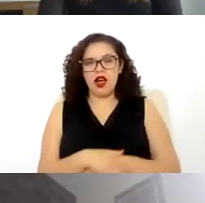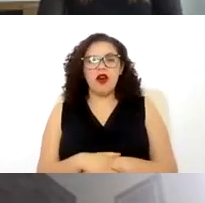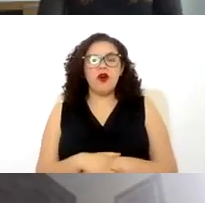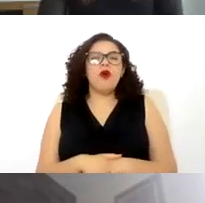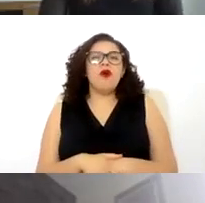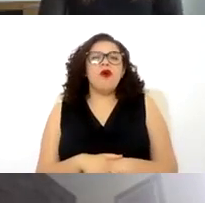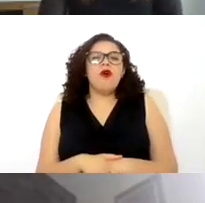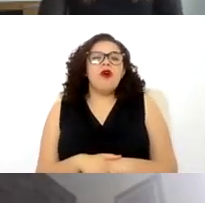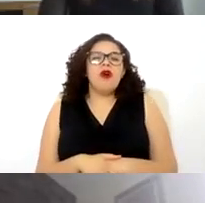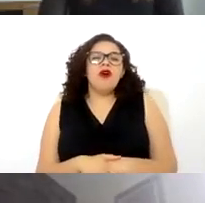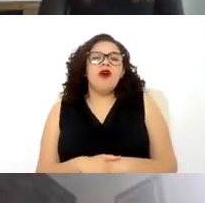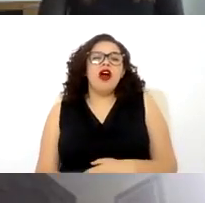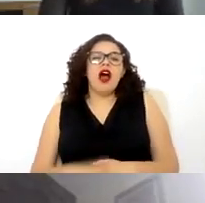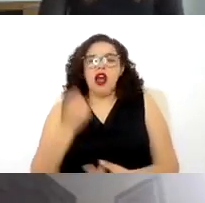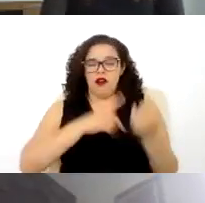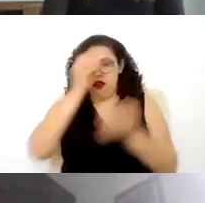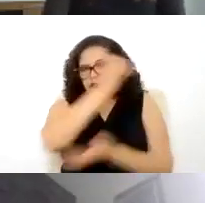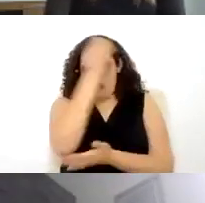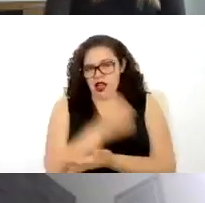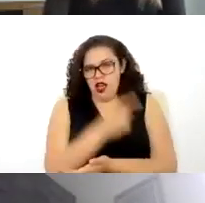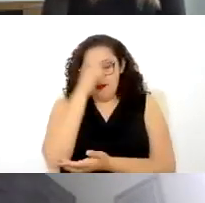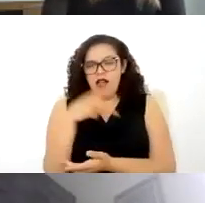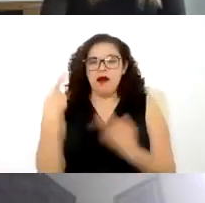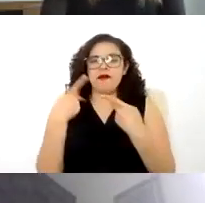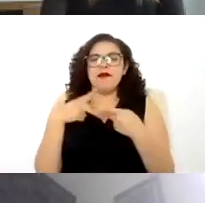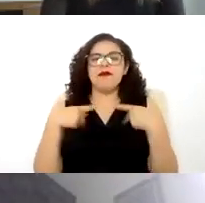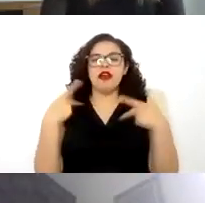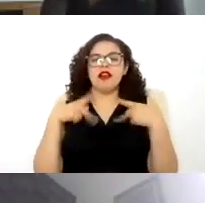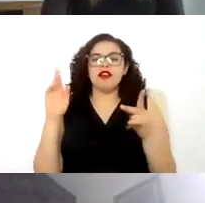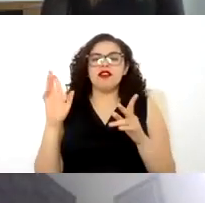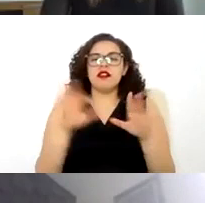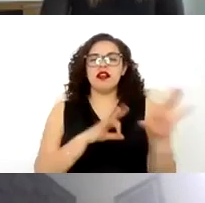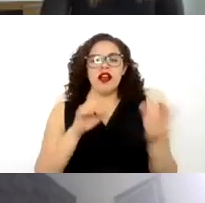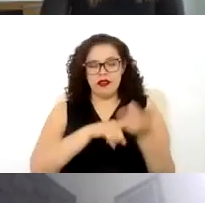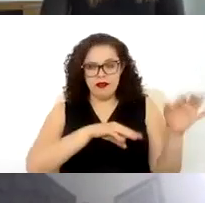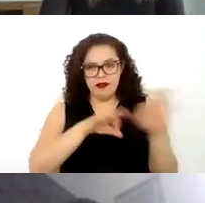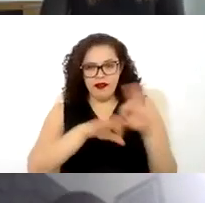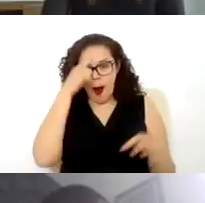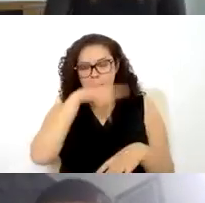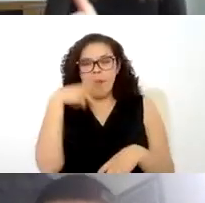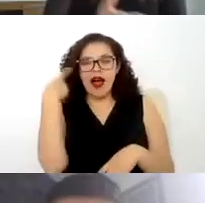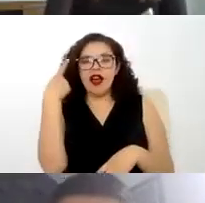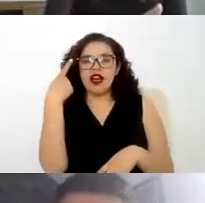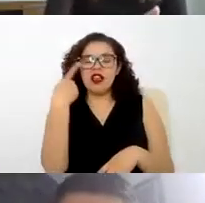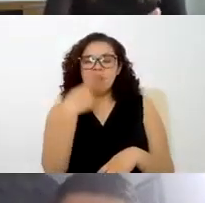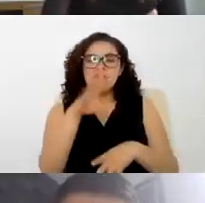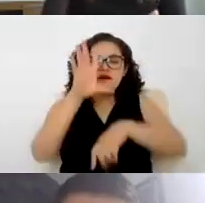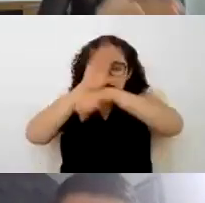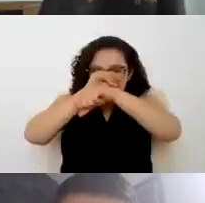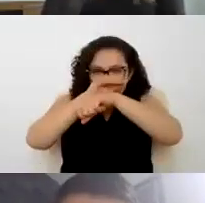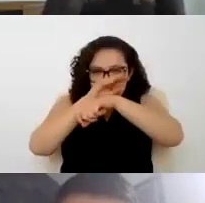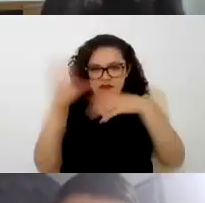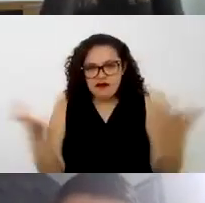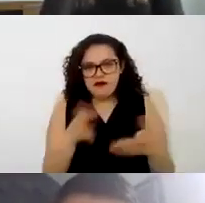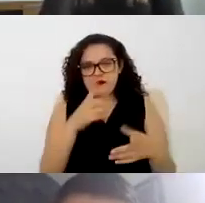cierto tipo de obligaciones tanto de los trabajadores para poder llevar a cabo también sus permisos y sus